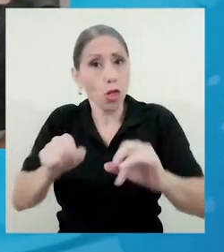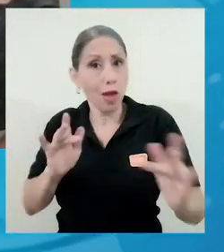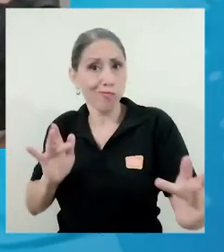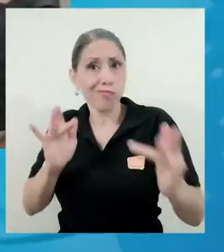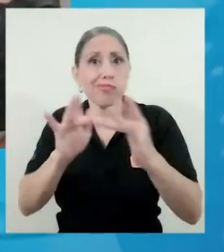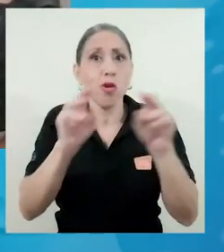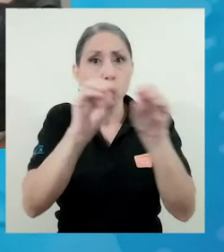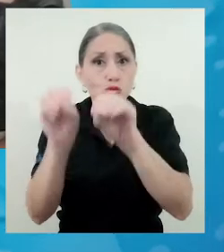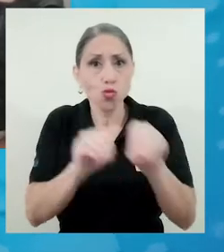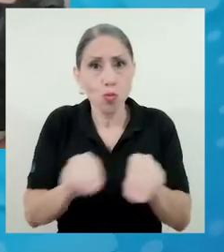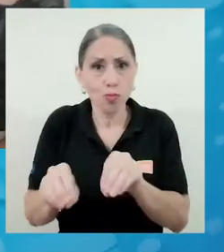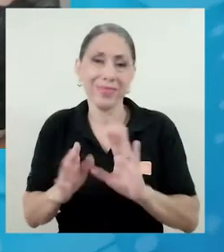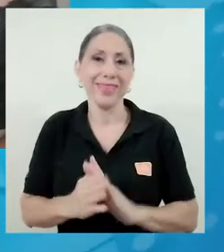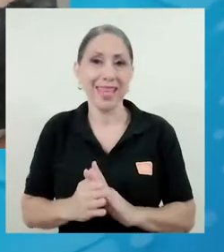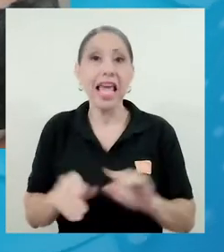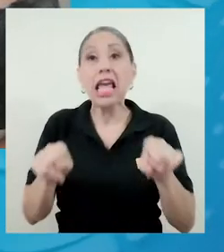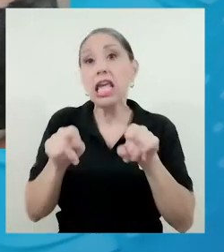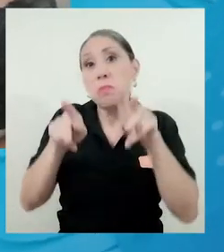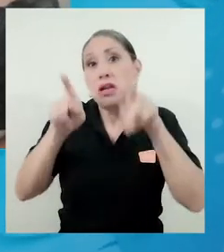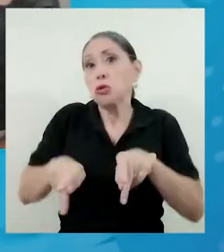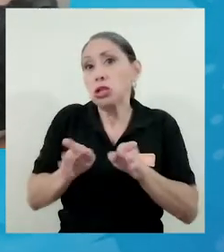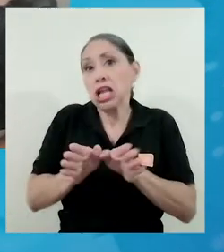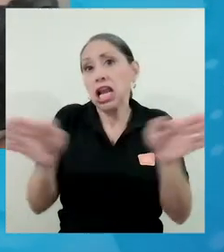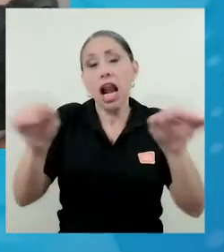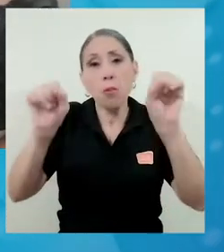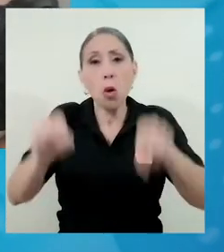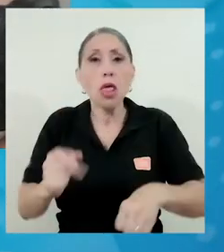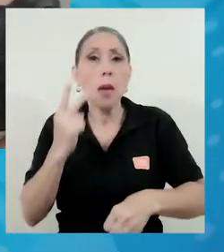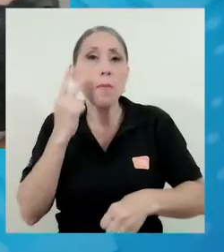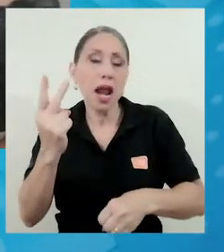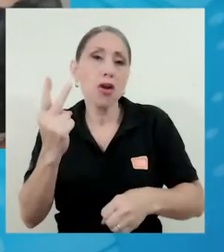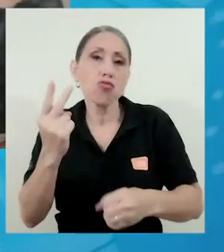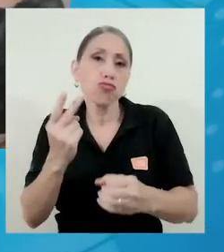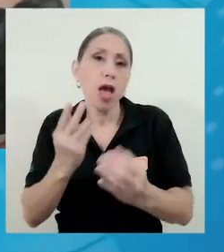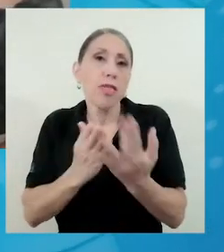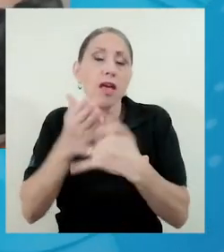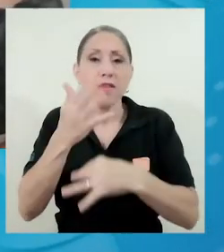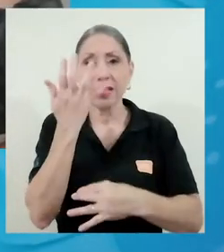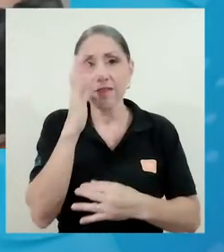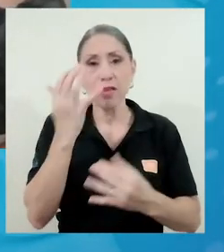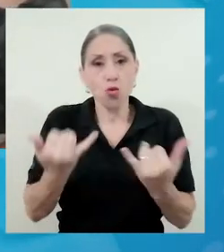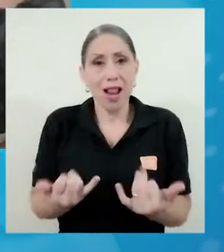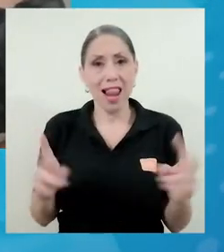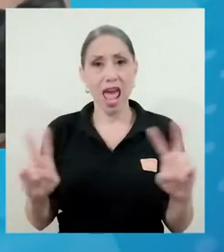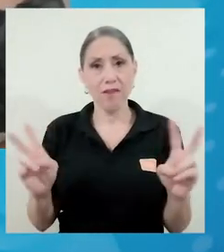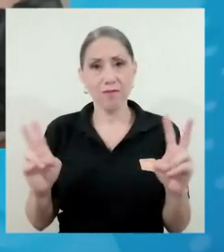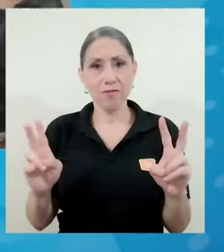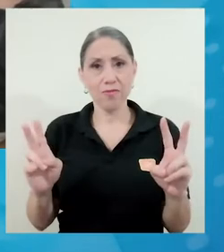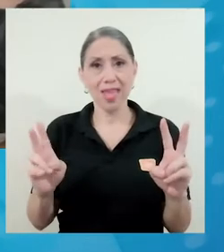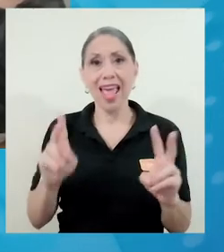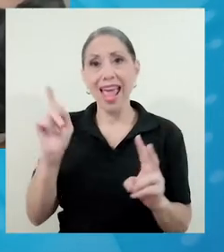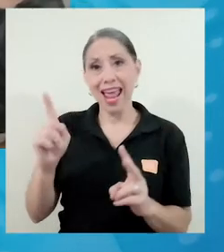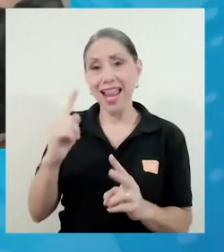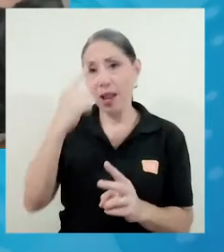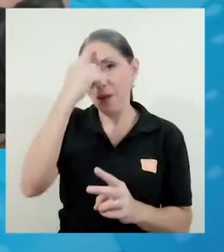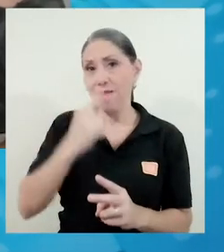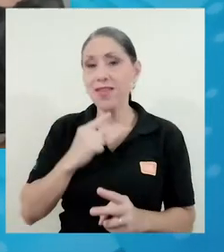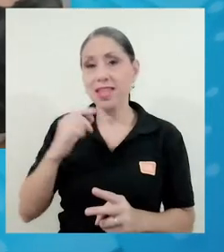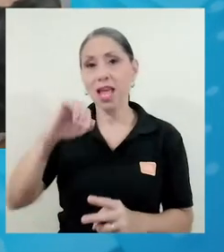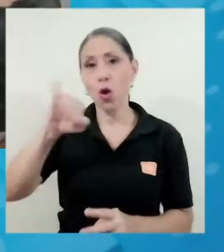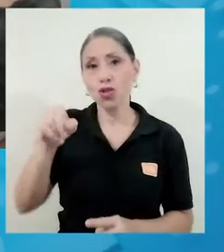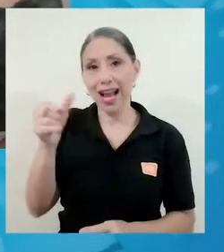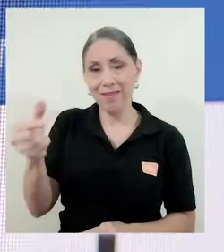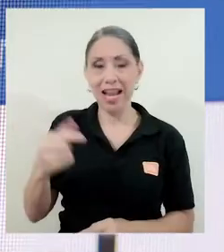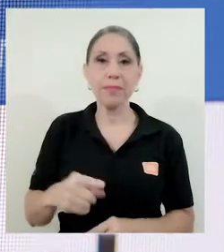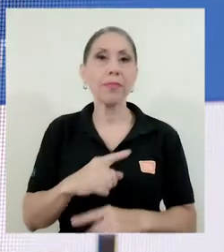podían estar en la plataforma Zoom y el público en general podía verlo a través de Facebook Live, directamente en la plataforma de José Gabriel.